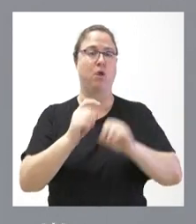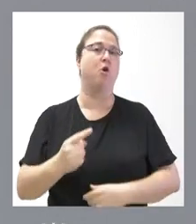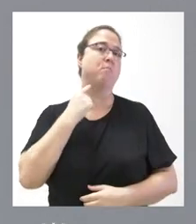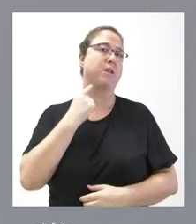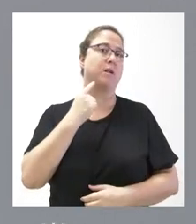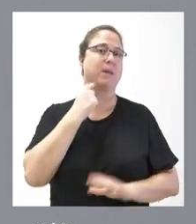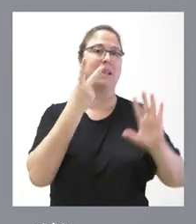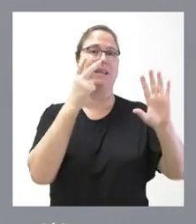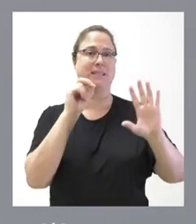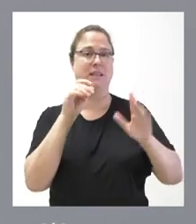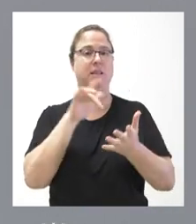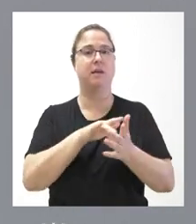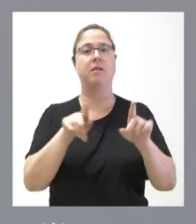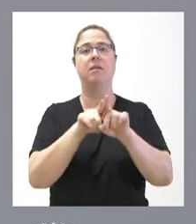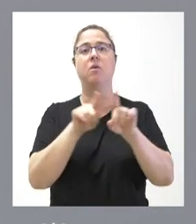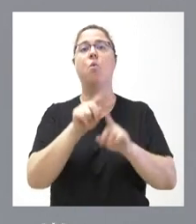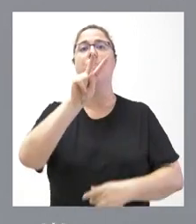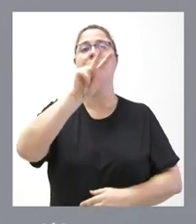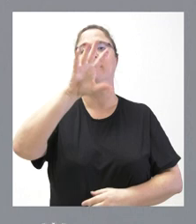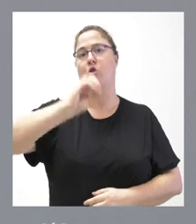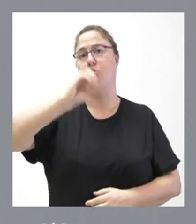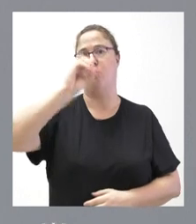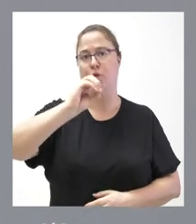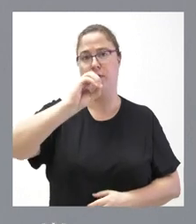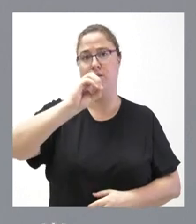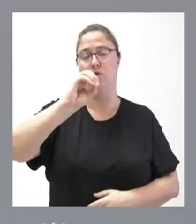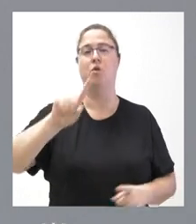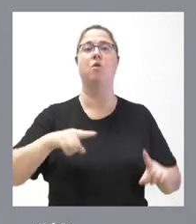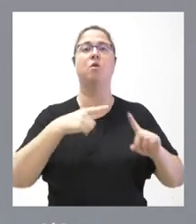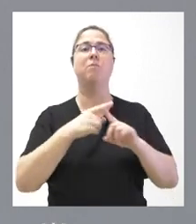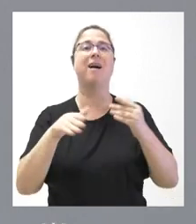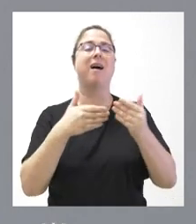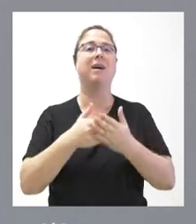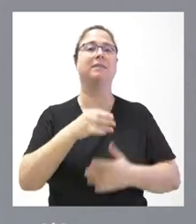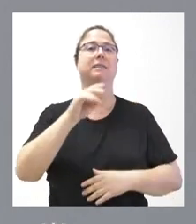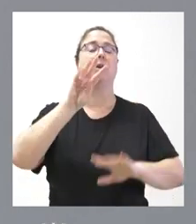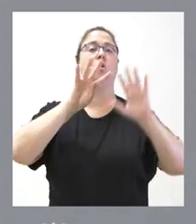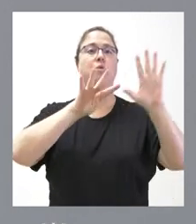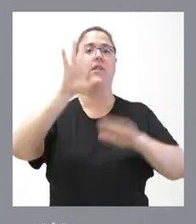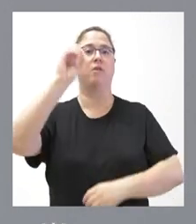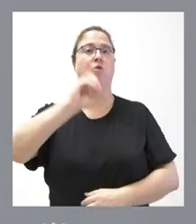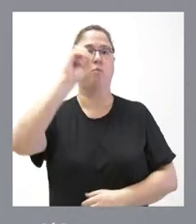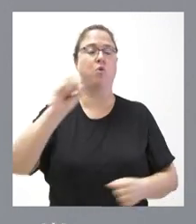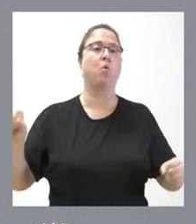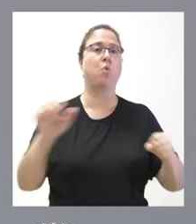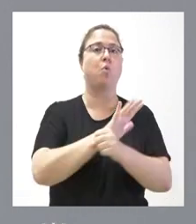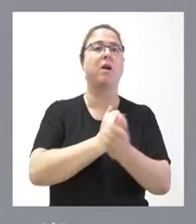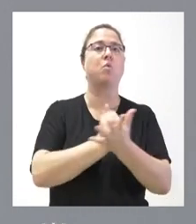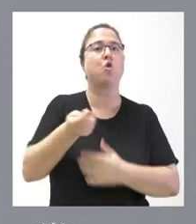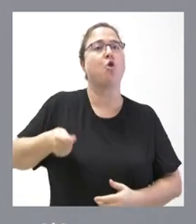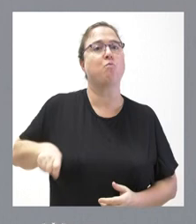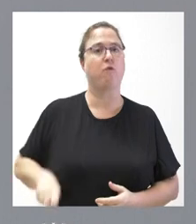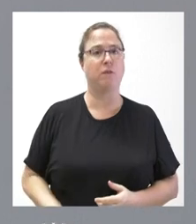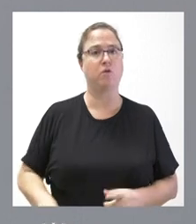un 30% que no se cubría. Había un 25%, es decir, llegando al 95%, que iba a ser cubierto en el caso de los agricultores profesionales por parte